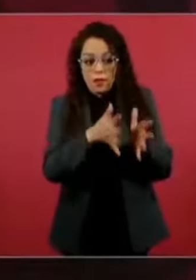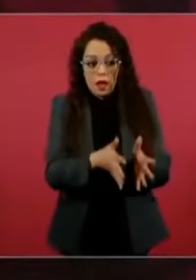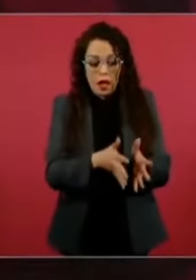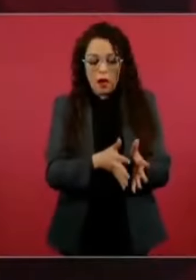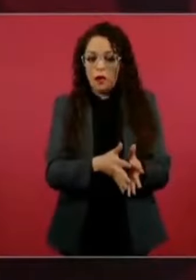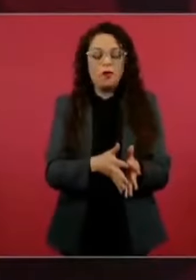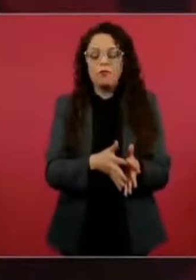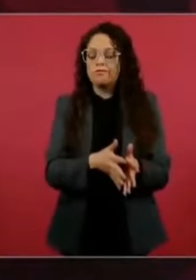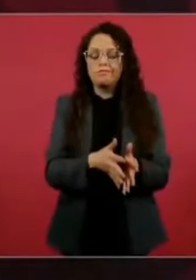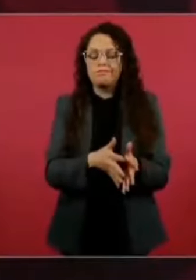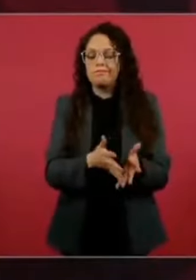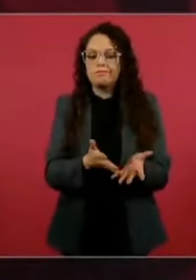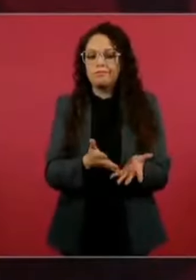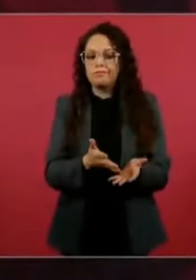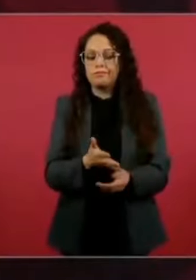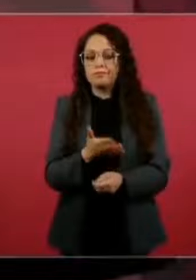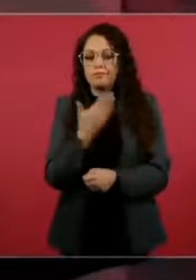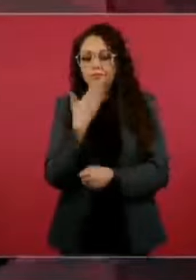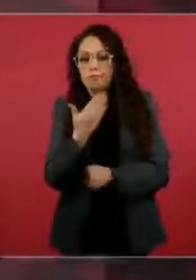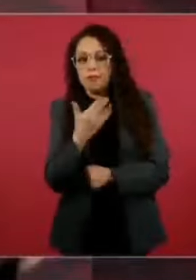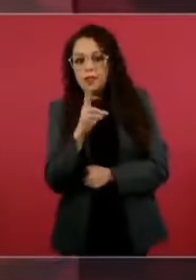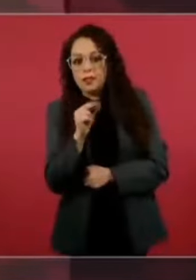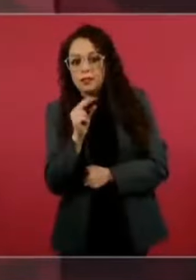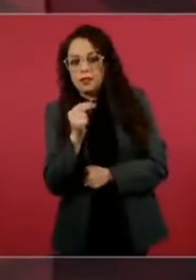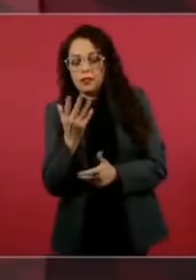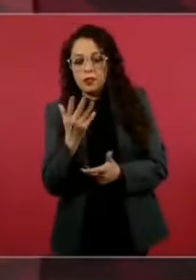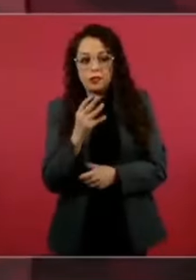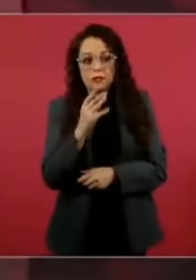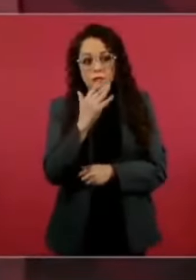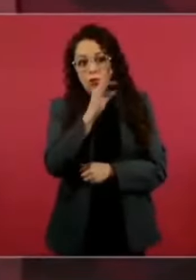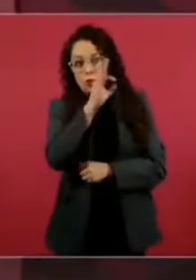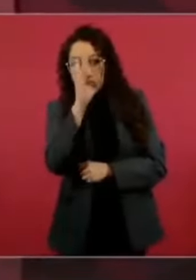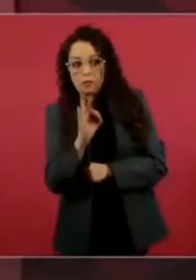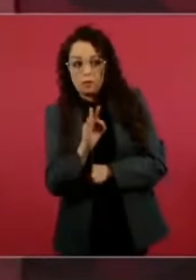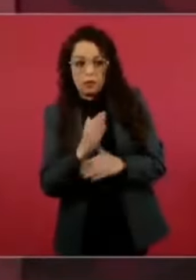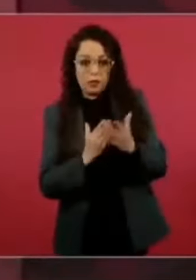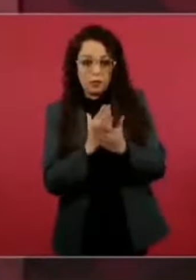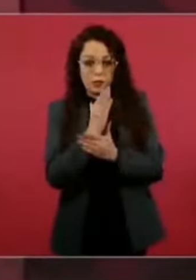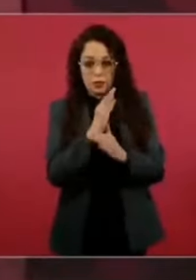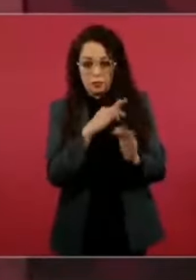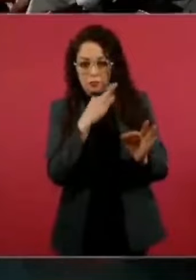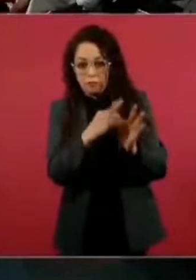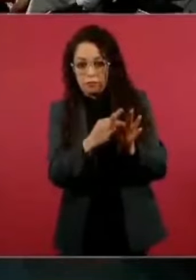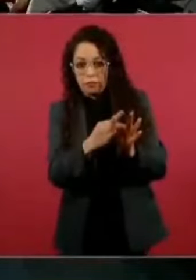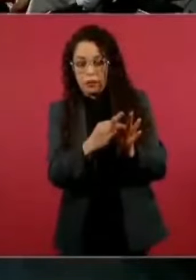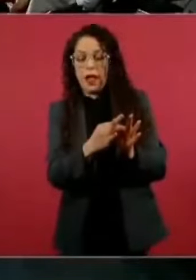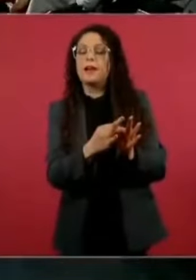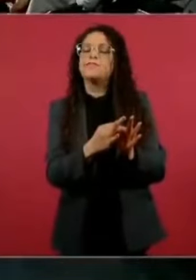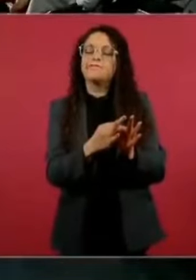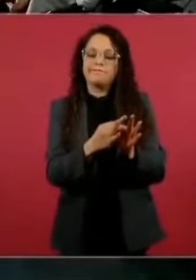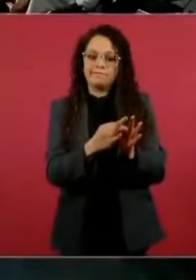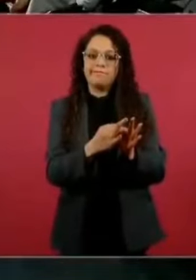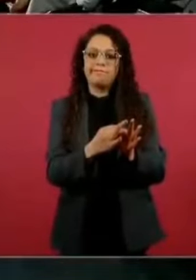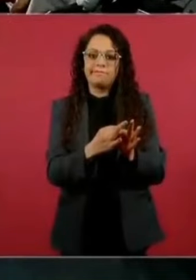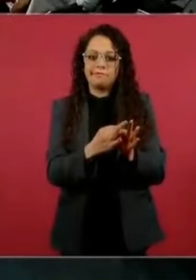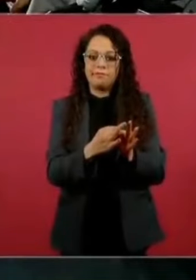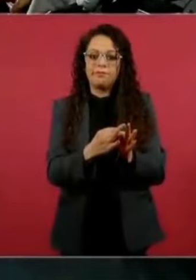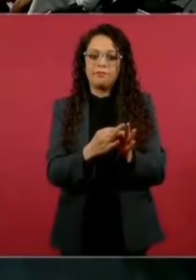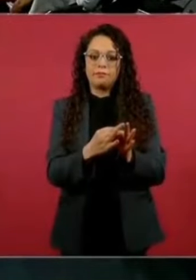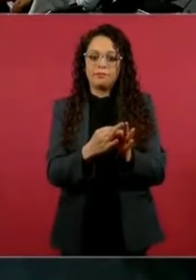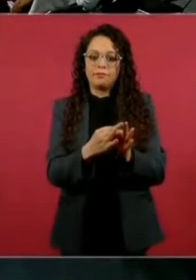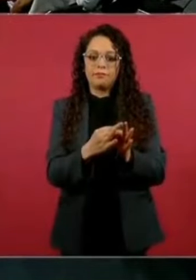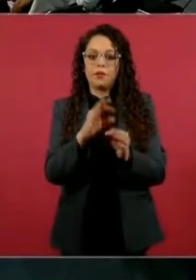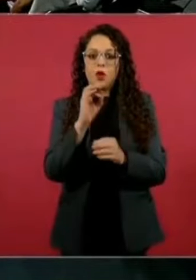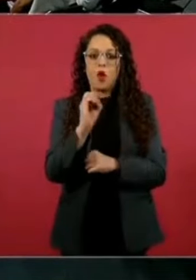Si no se llega al 50 por ciento, o no se pasa al 50 por ciento, o no se gana con un